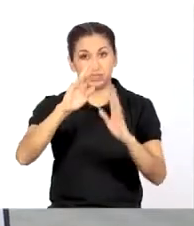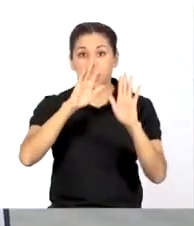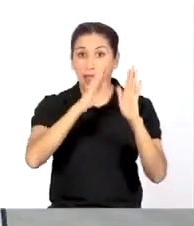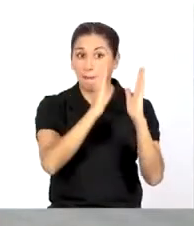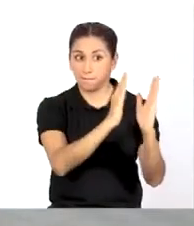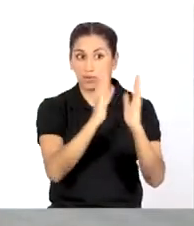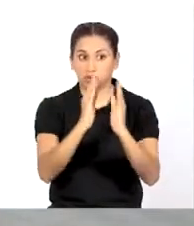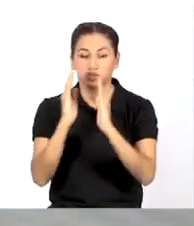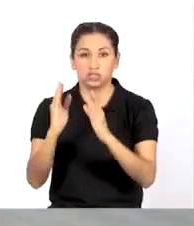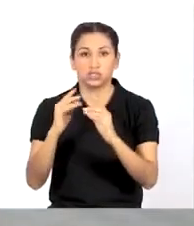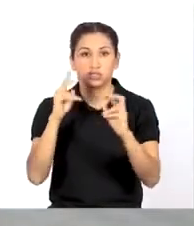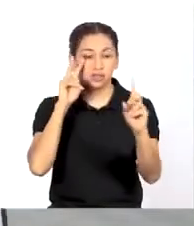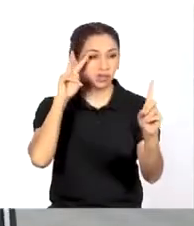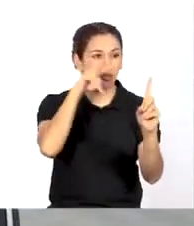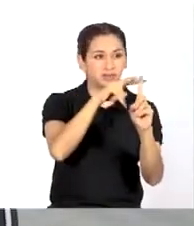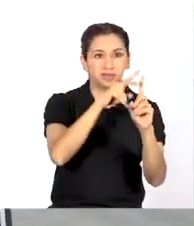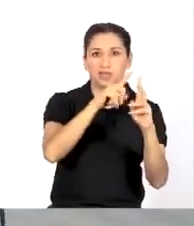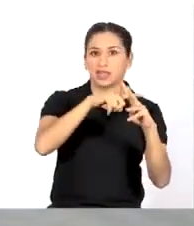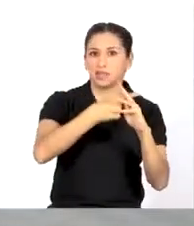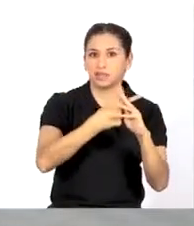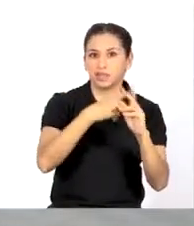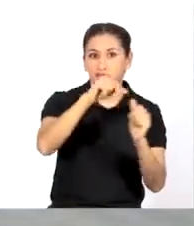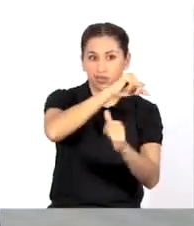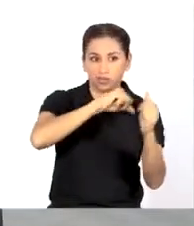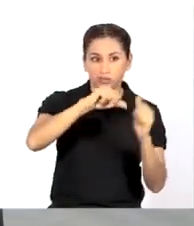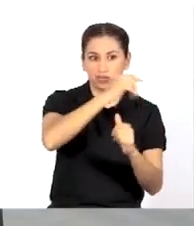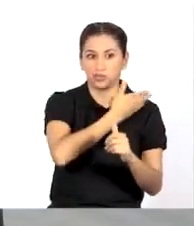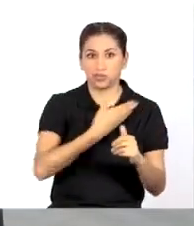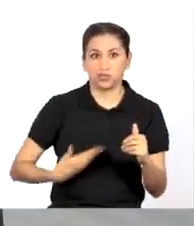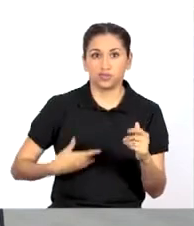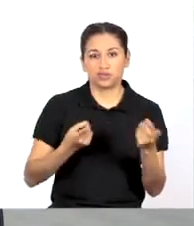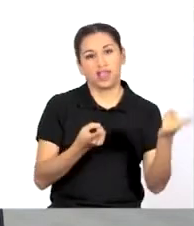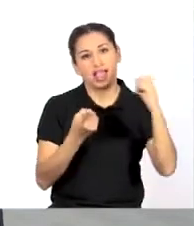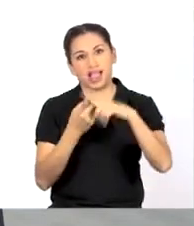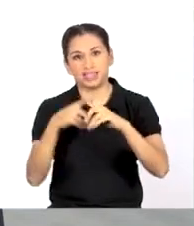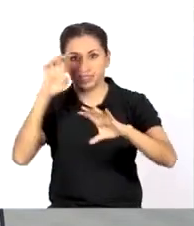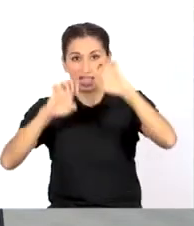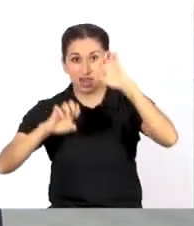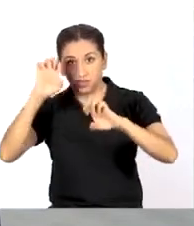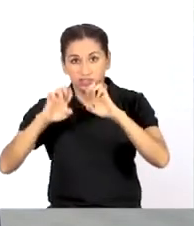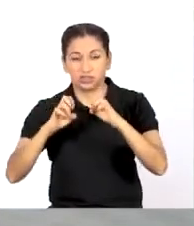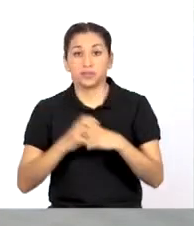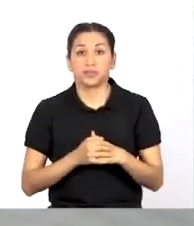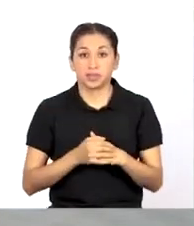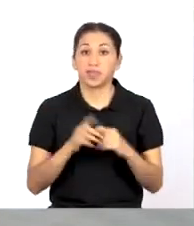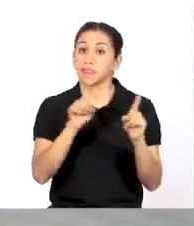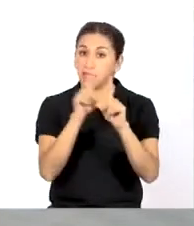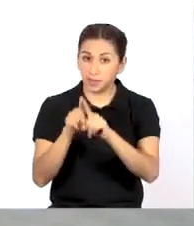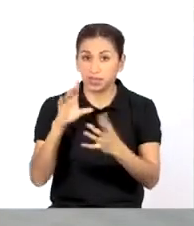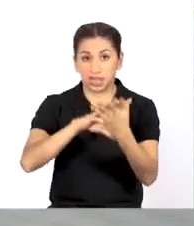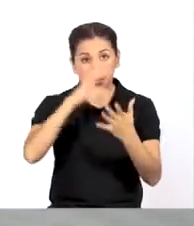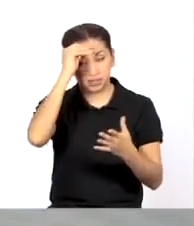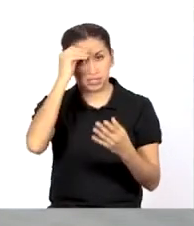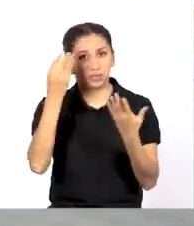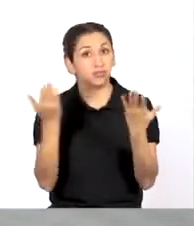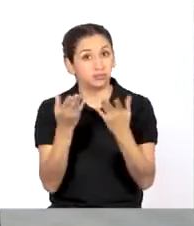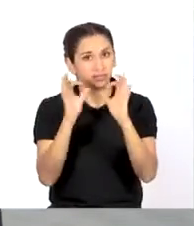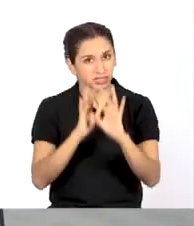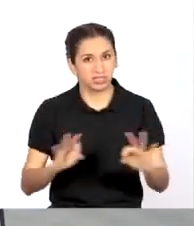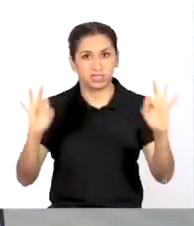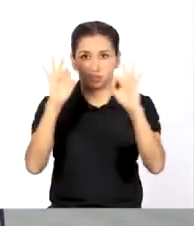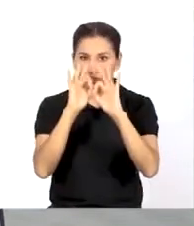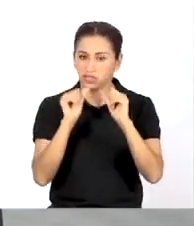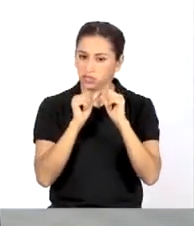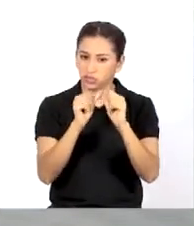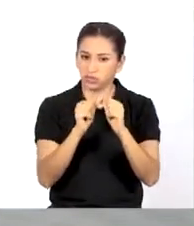desde la identificación del asunto público hasta la evaluación del mismo. Pero también aprendimos que tan importante